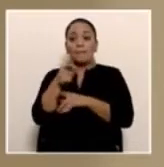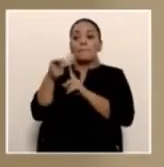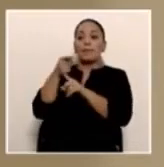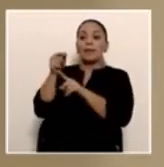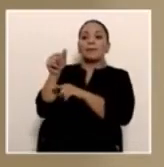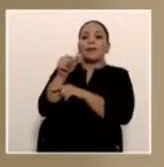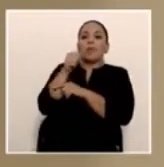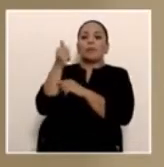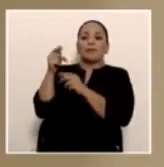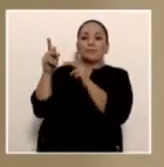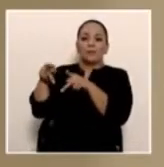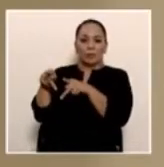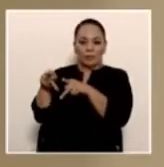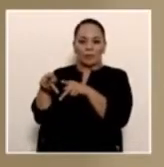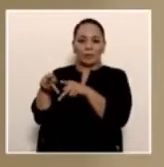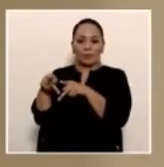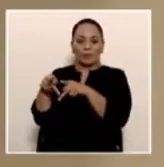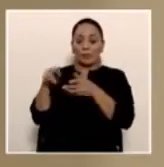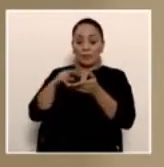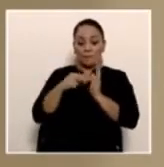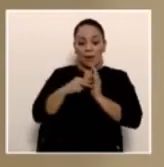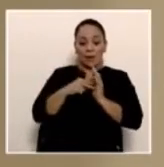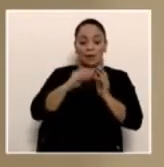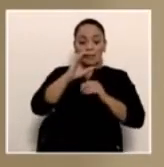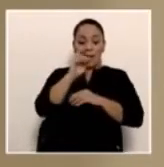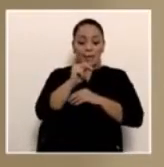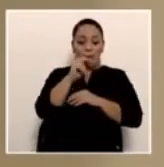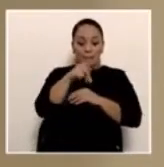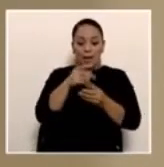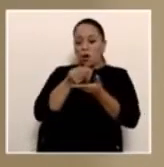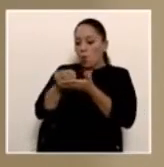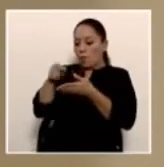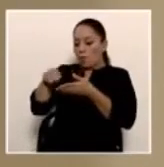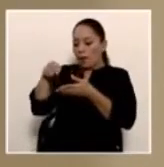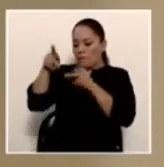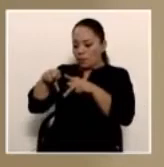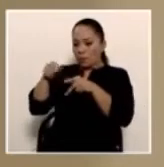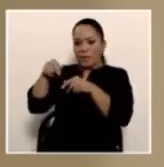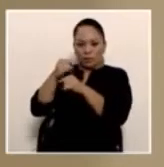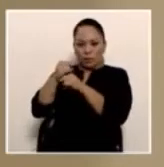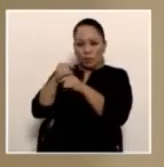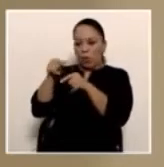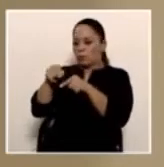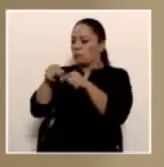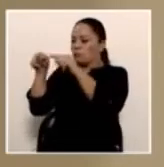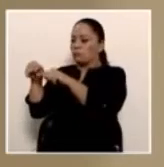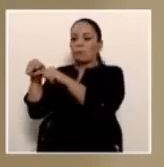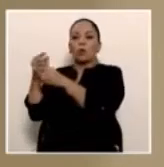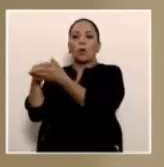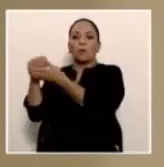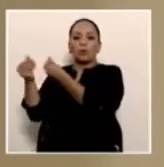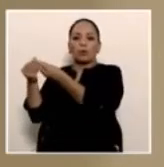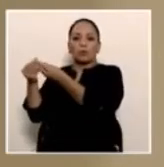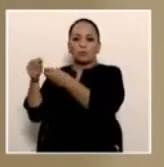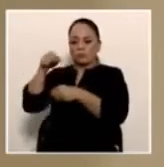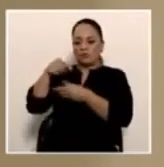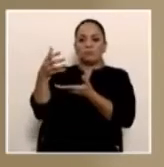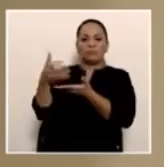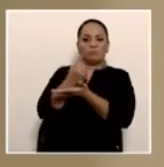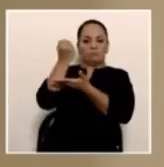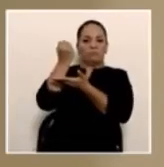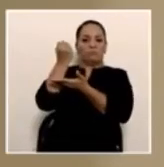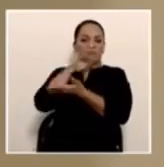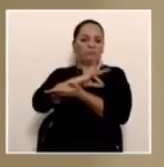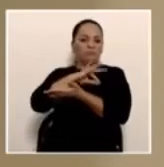De gente que le compraba al productor, se lo traía al CNP, el CNP lo vendía y se ganaban un margen muy